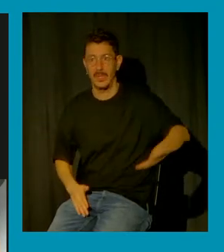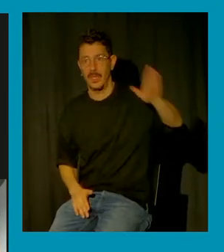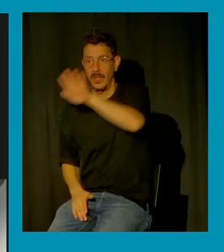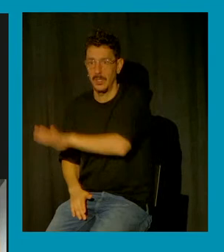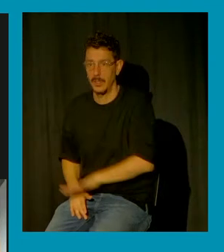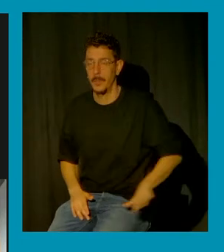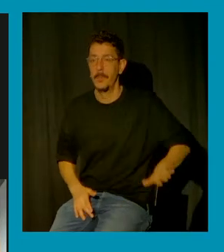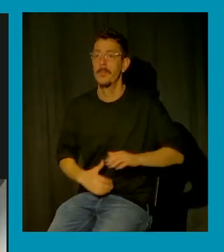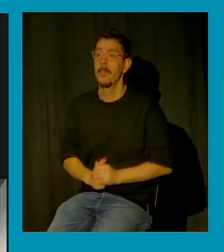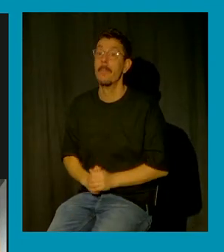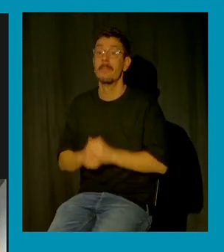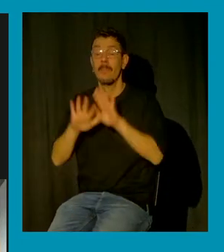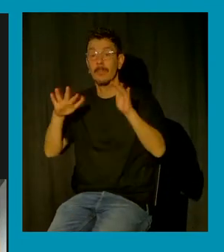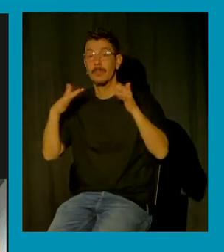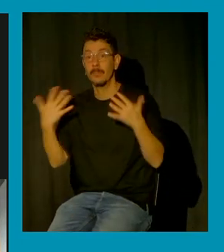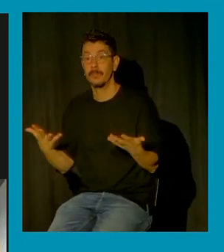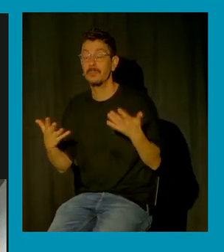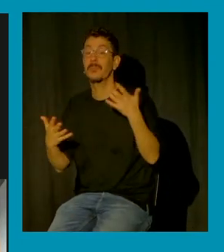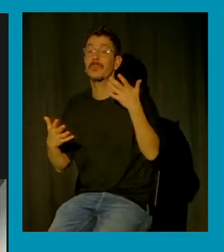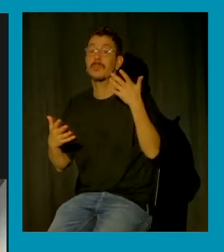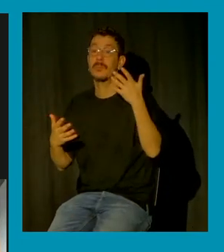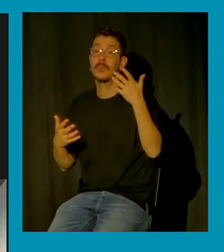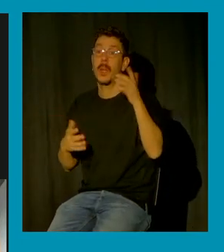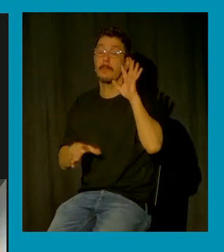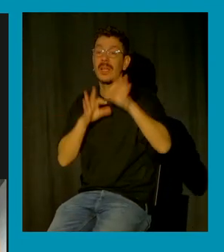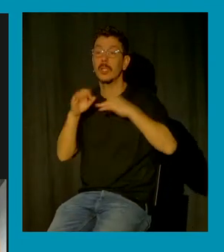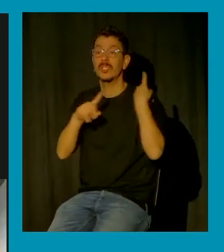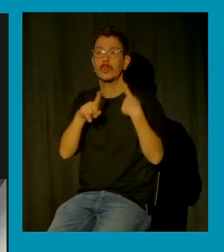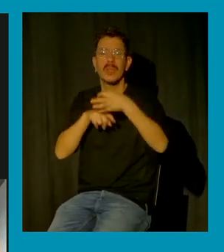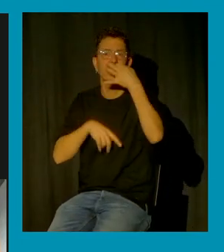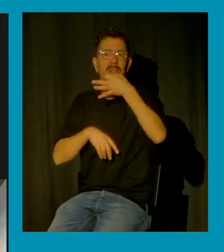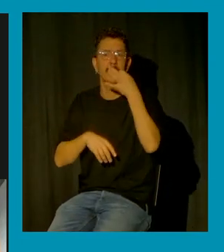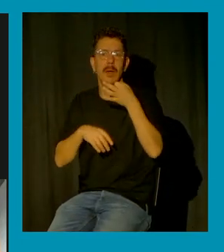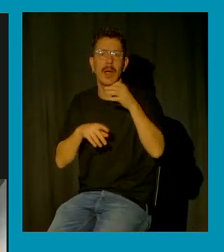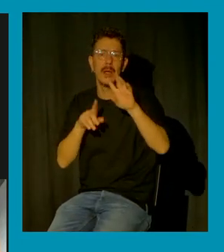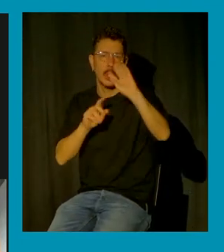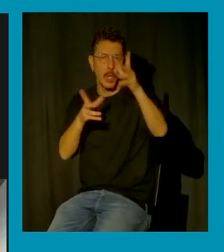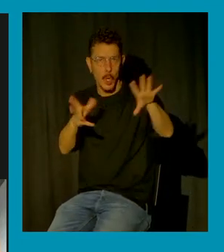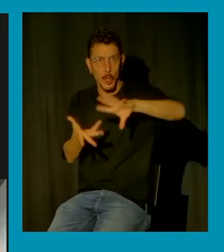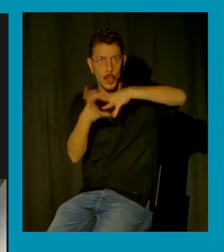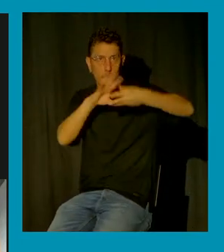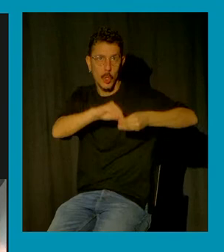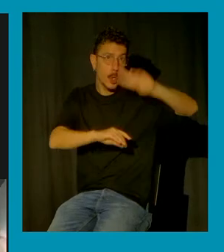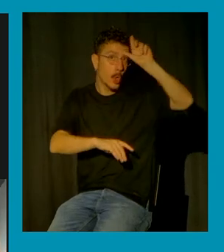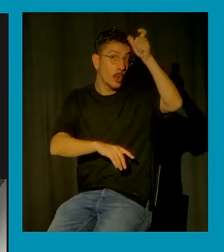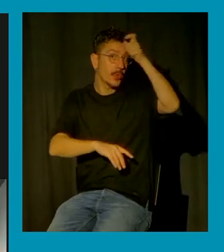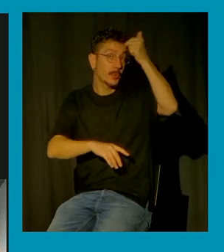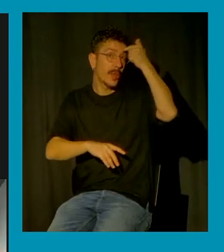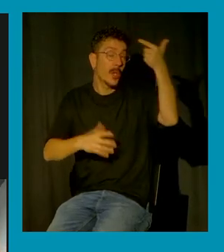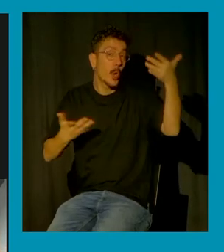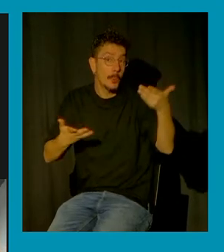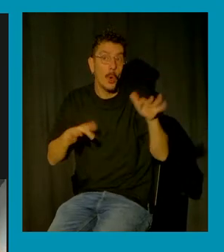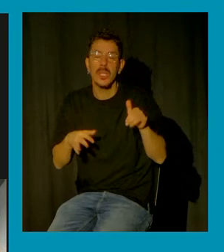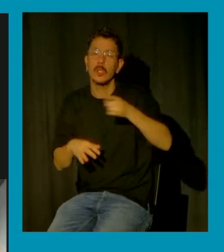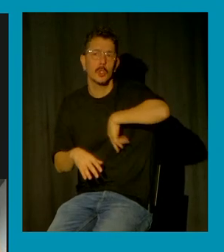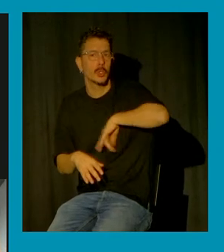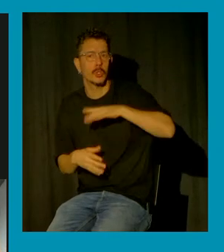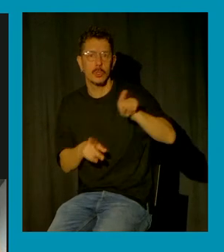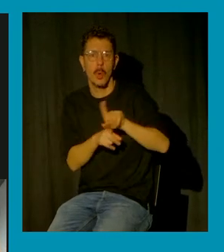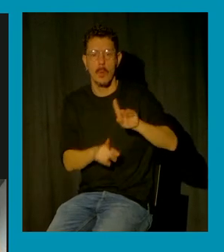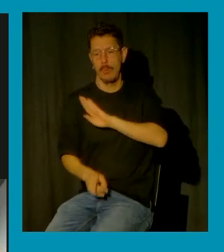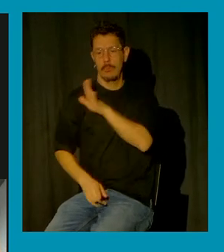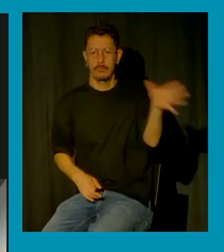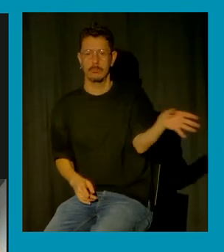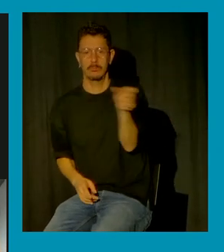de cómo se conceptualiza una narrativa sobre el peligro sexual y de cómo la podemos conceptualizar desde lo político y desde la teoría crítica feminista